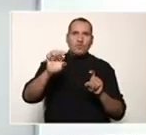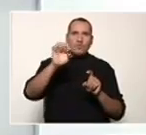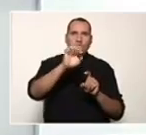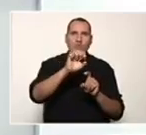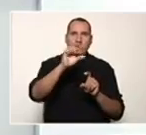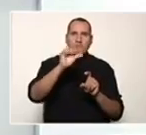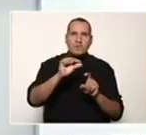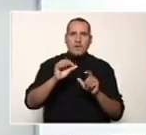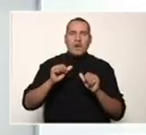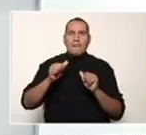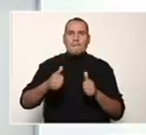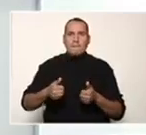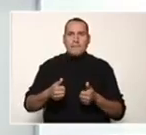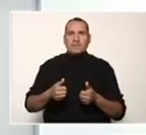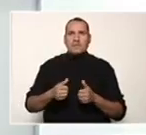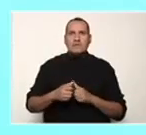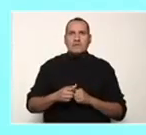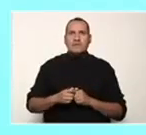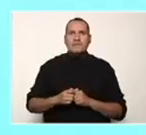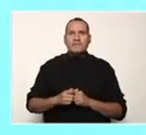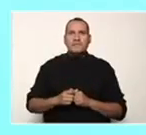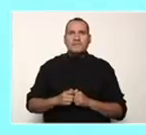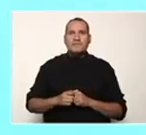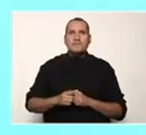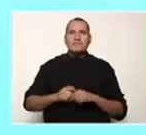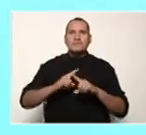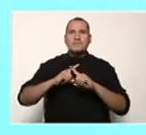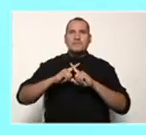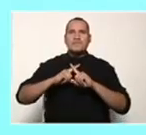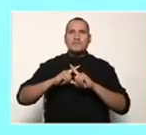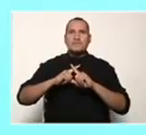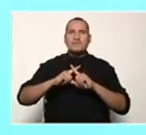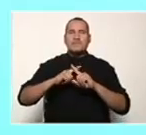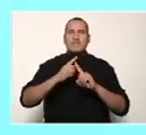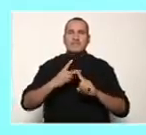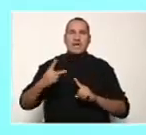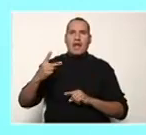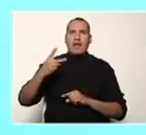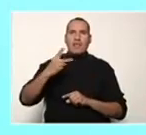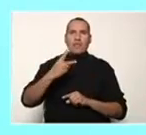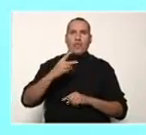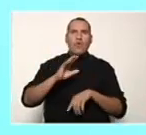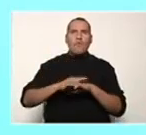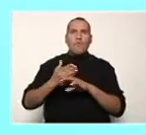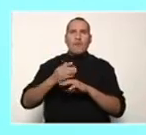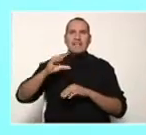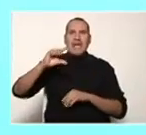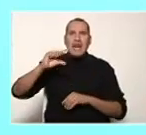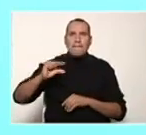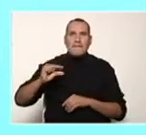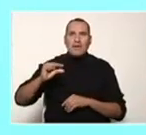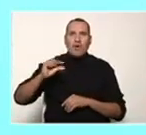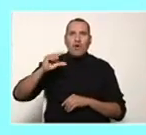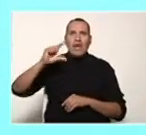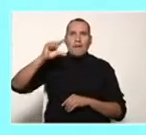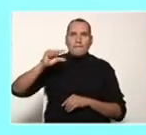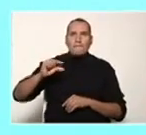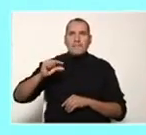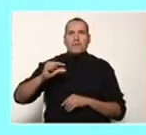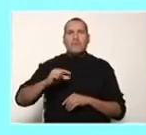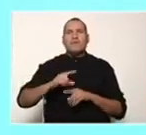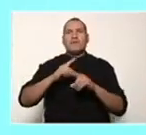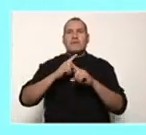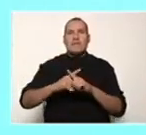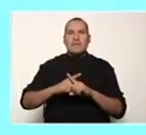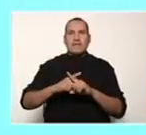comenzando con X al cuadrado, ¿verdad? Porque es el menor exponente. X a la 3,